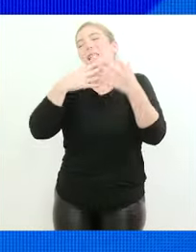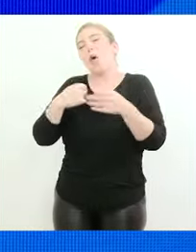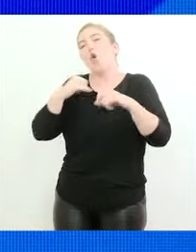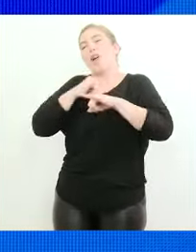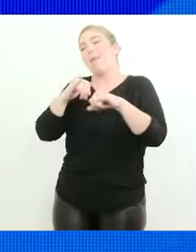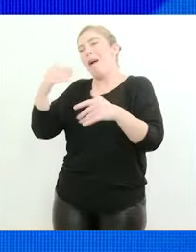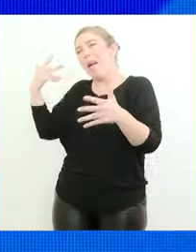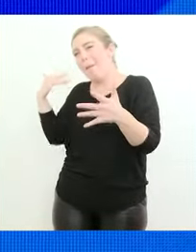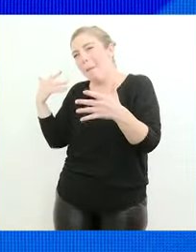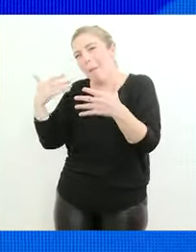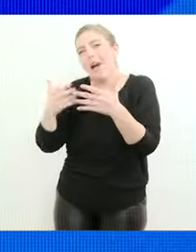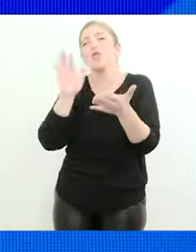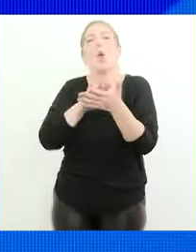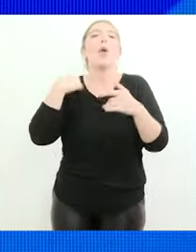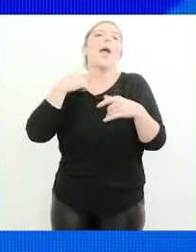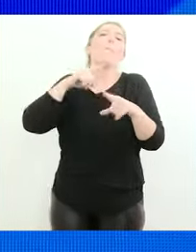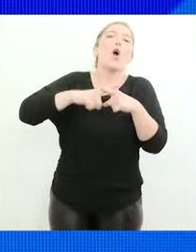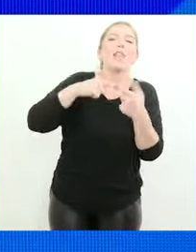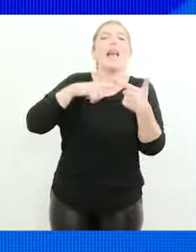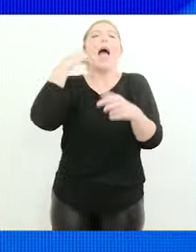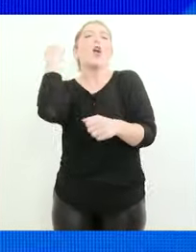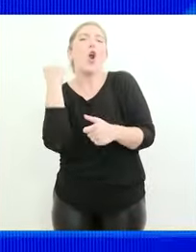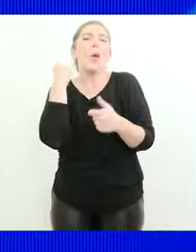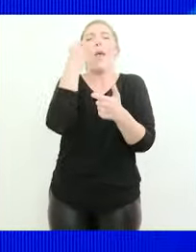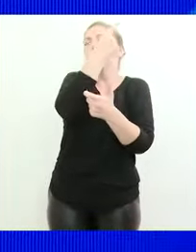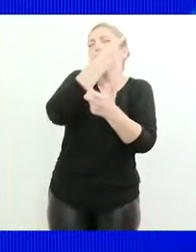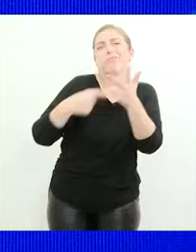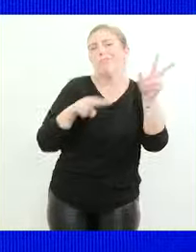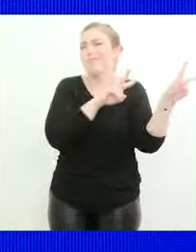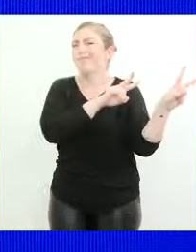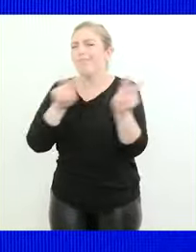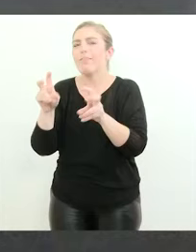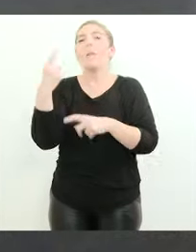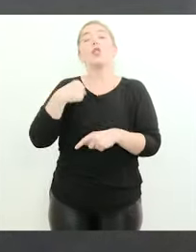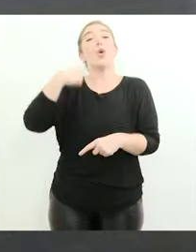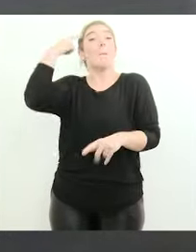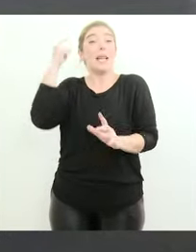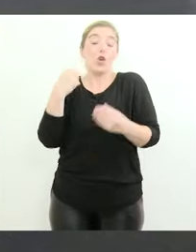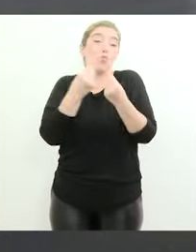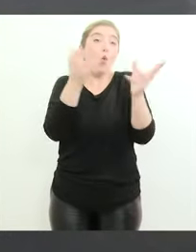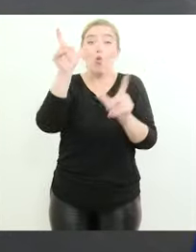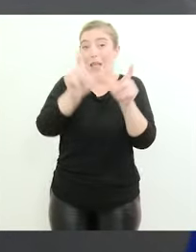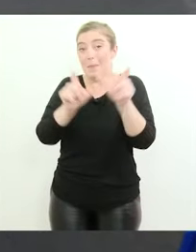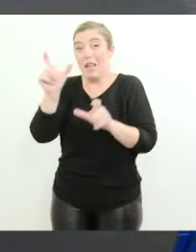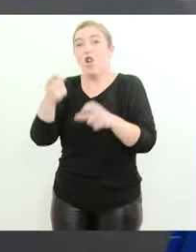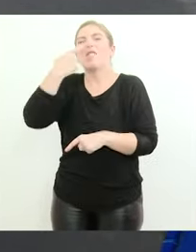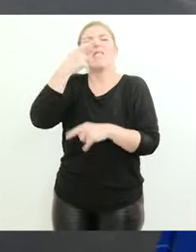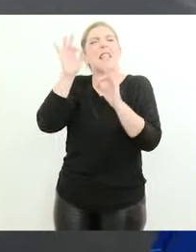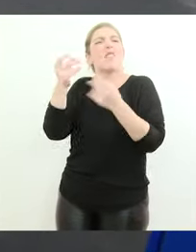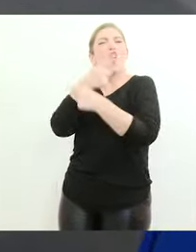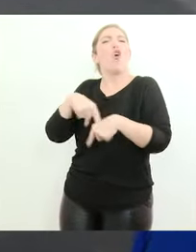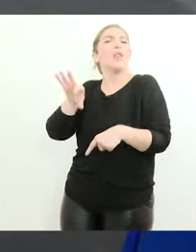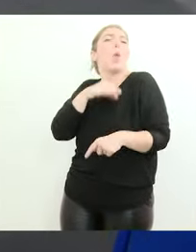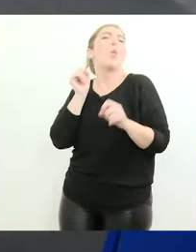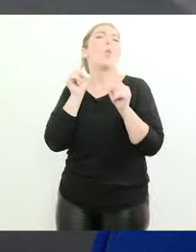le hicieron sobre política, sobre economía, y sobre un montón de temas más, yo creo que a mucha gente le interesa saber aspectos de su vida que